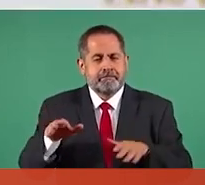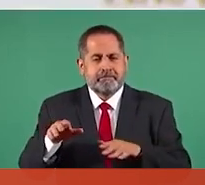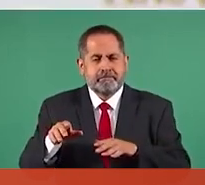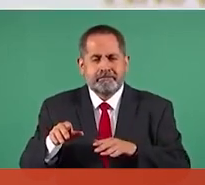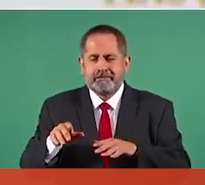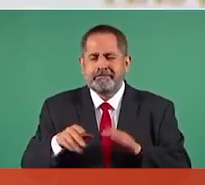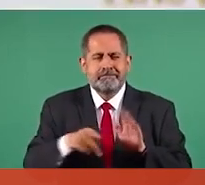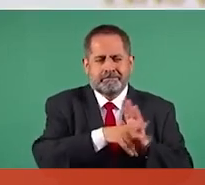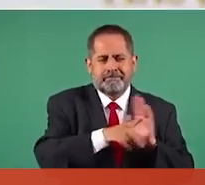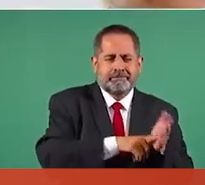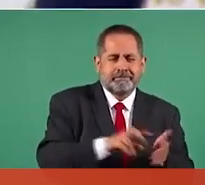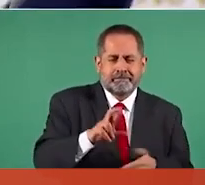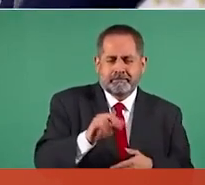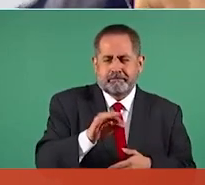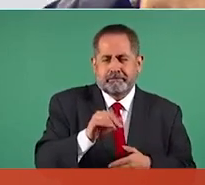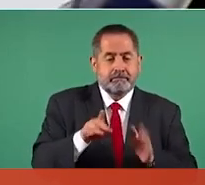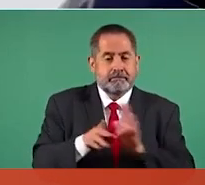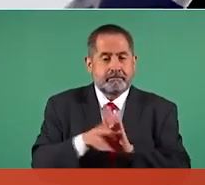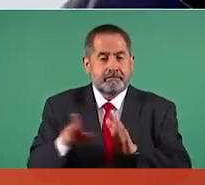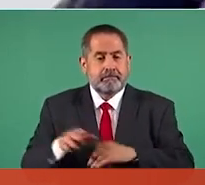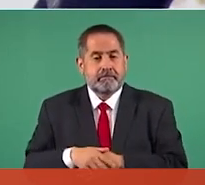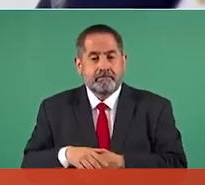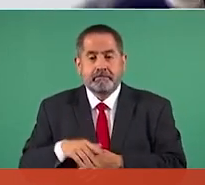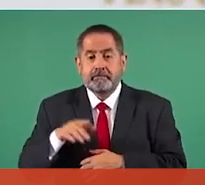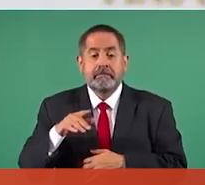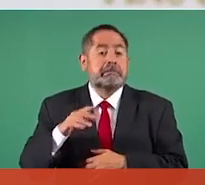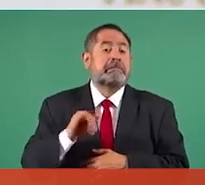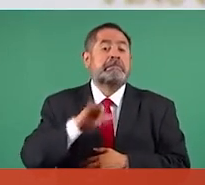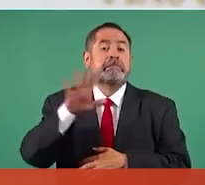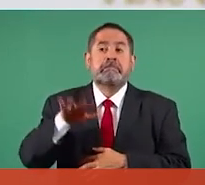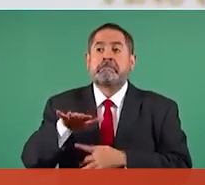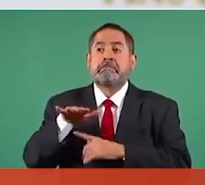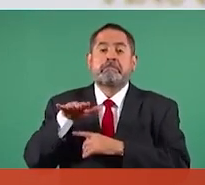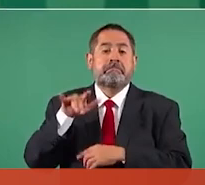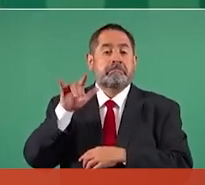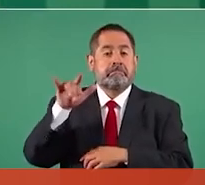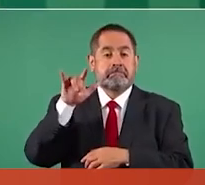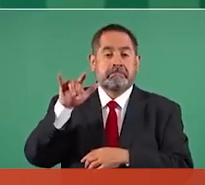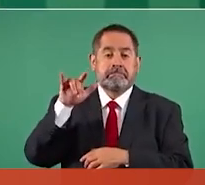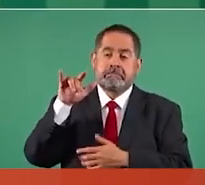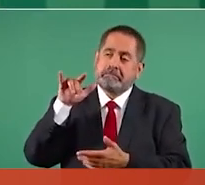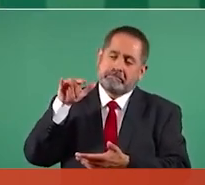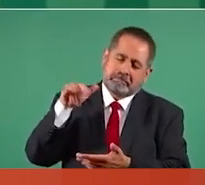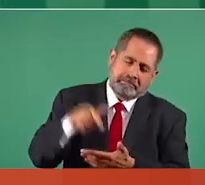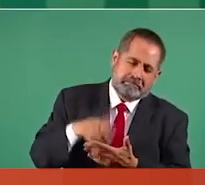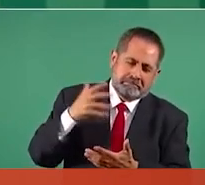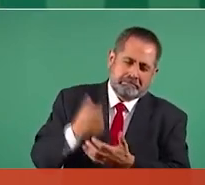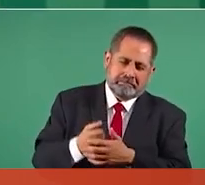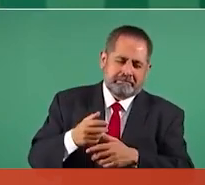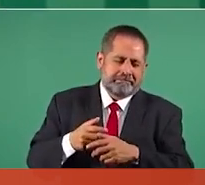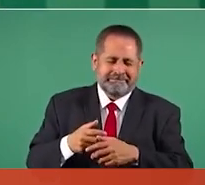esto fue el reforma, y que se pudo haber desplomado. cuando yo estaba de